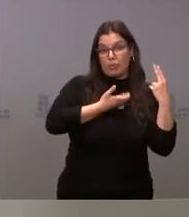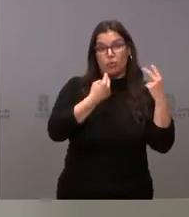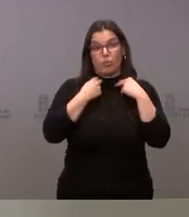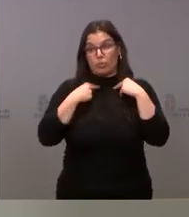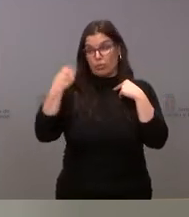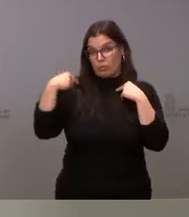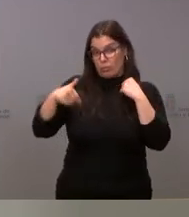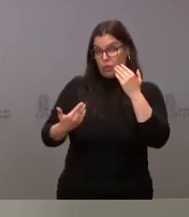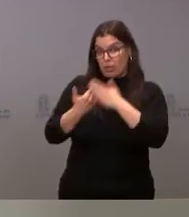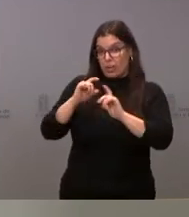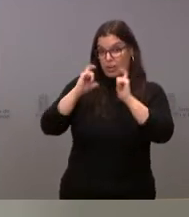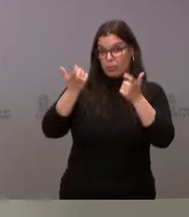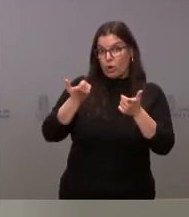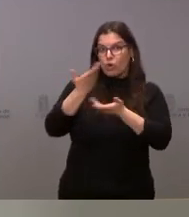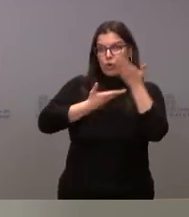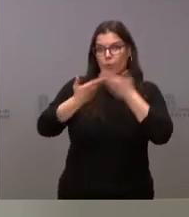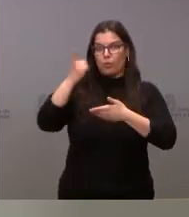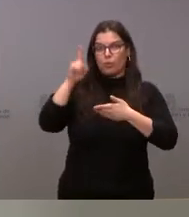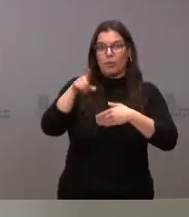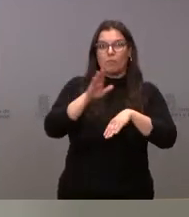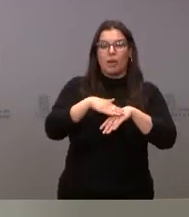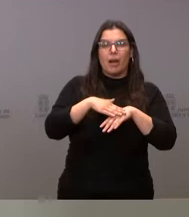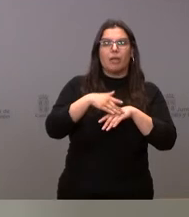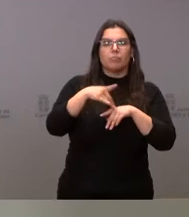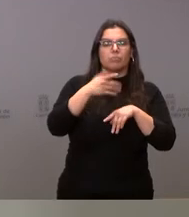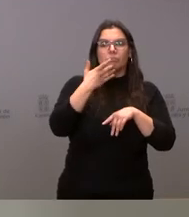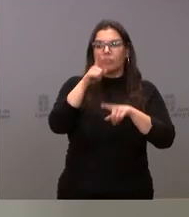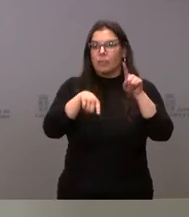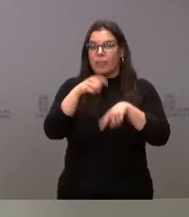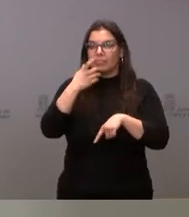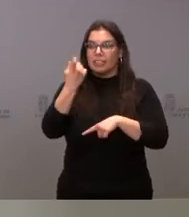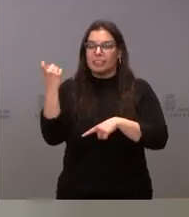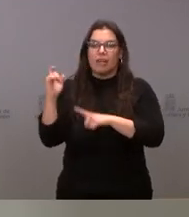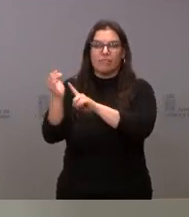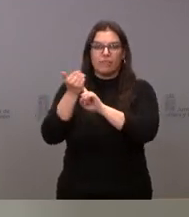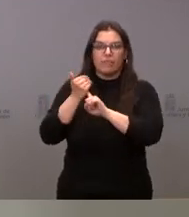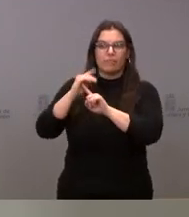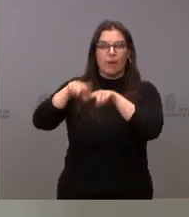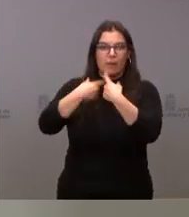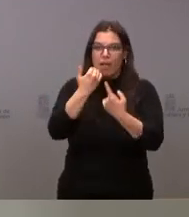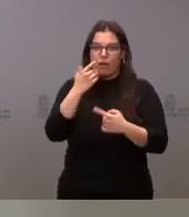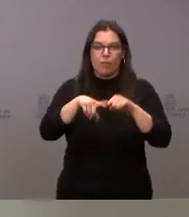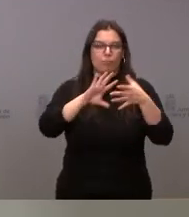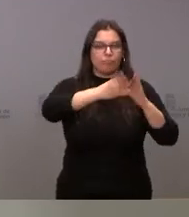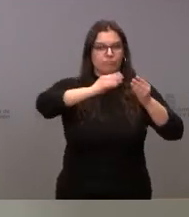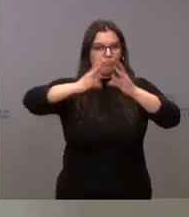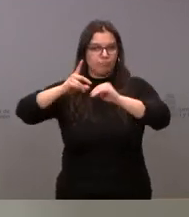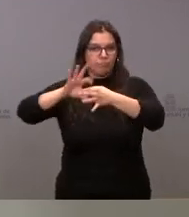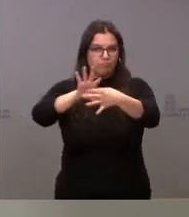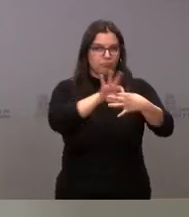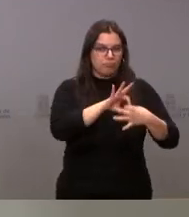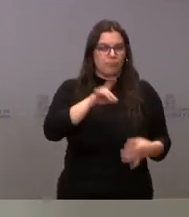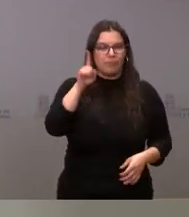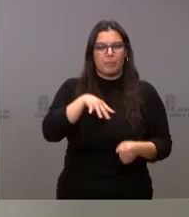reunido esta mañana con la finalidad de orientarlas y destinarlas al acogimiento de familias. En el ámbito de